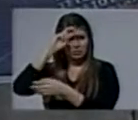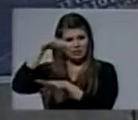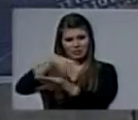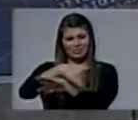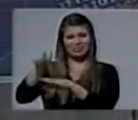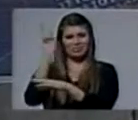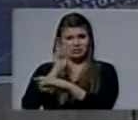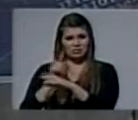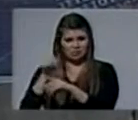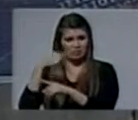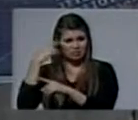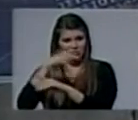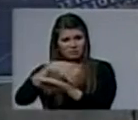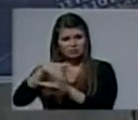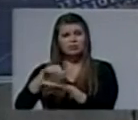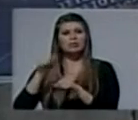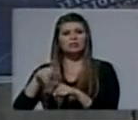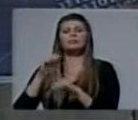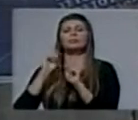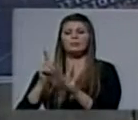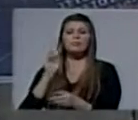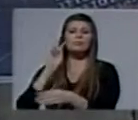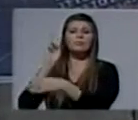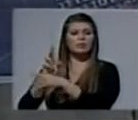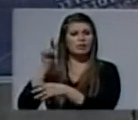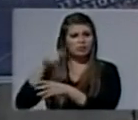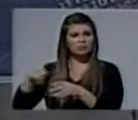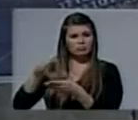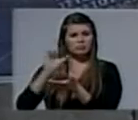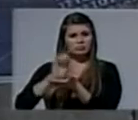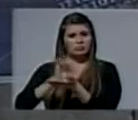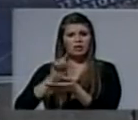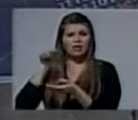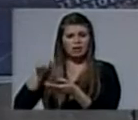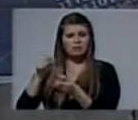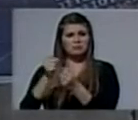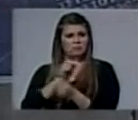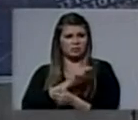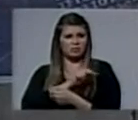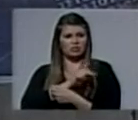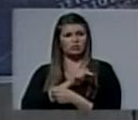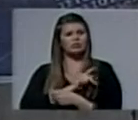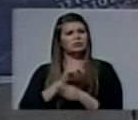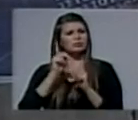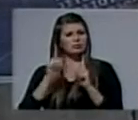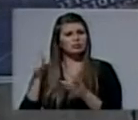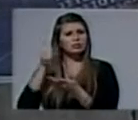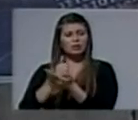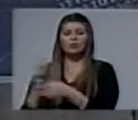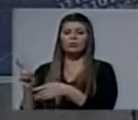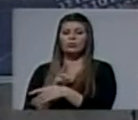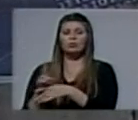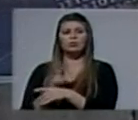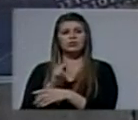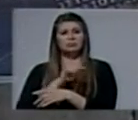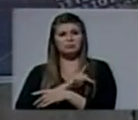Venezuela. Pero no olvidemos, las personas que están en este hospital están al cuidado de